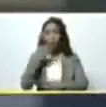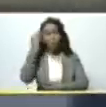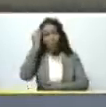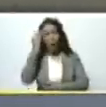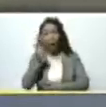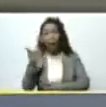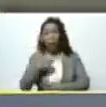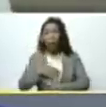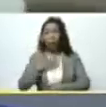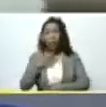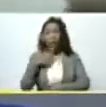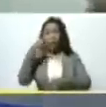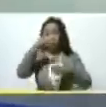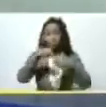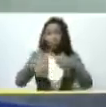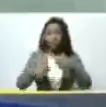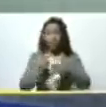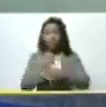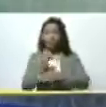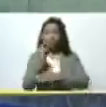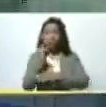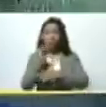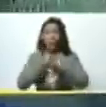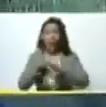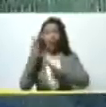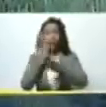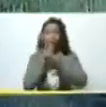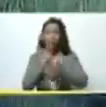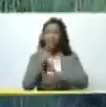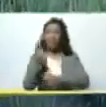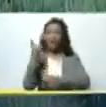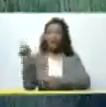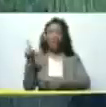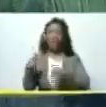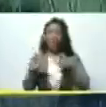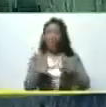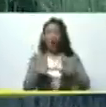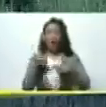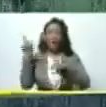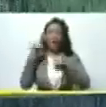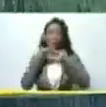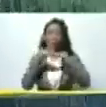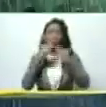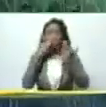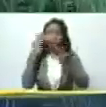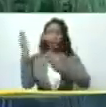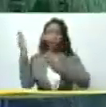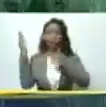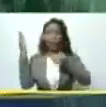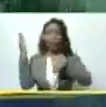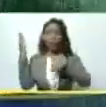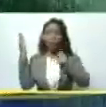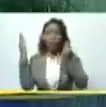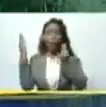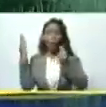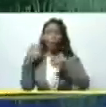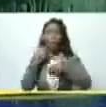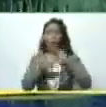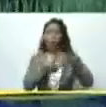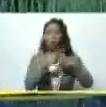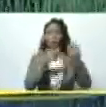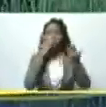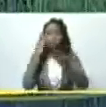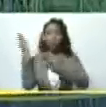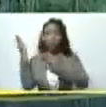que se podía sembrar cebollín y cilantro porque siempre decíamos que era en las zonas andinas y fíjese en esta unidad de producción también